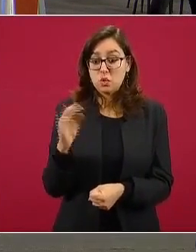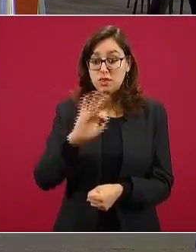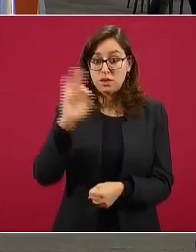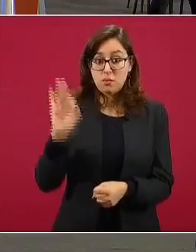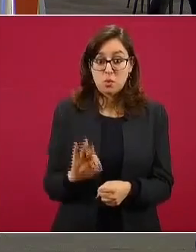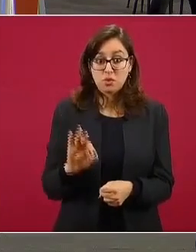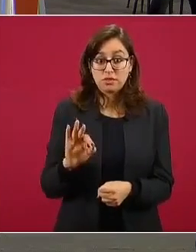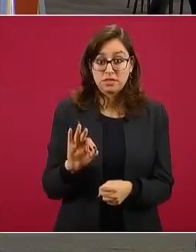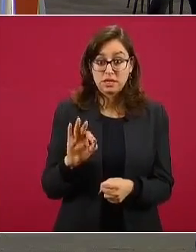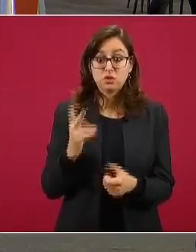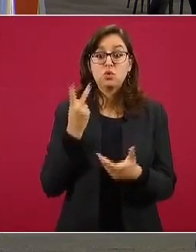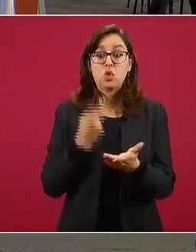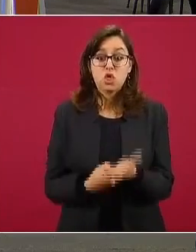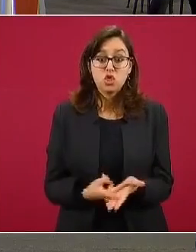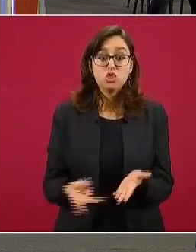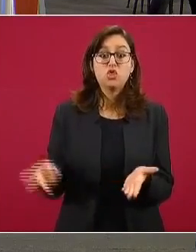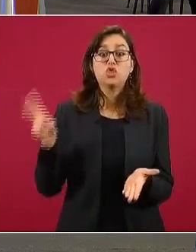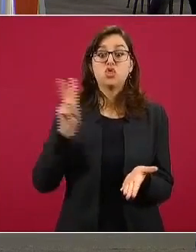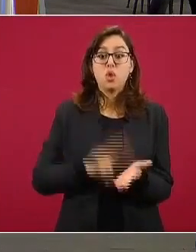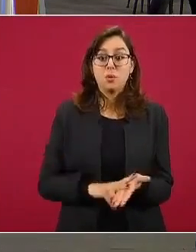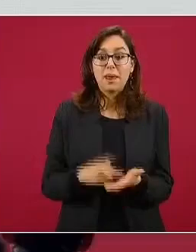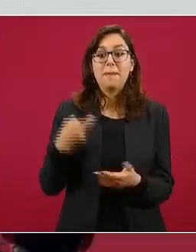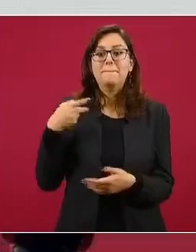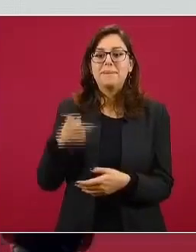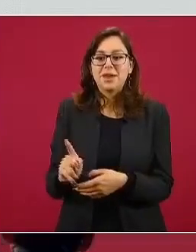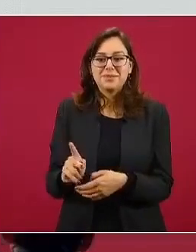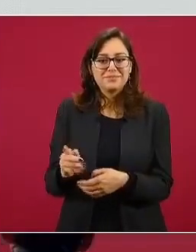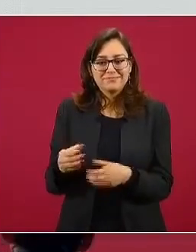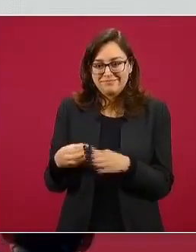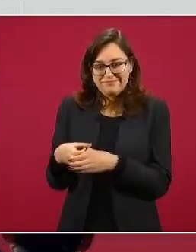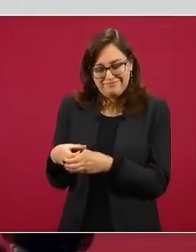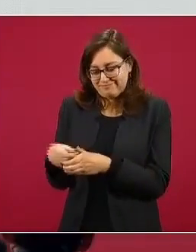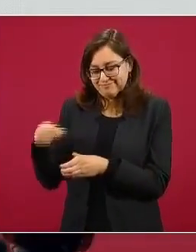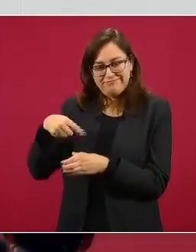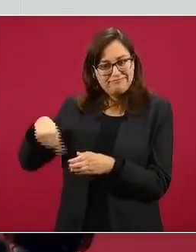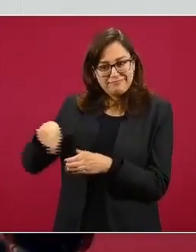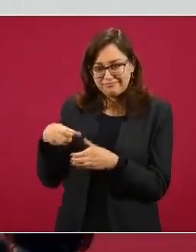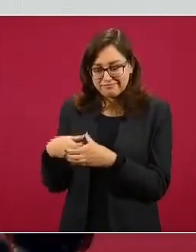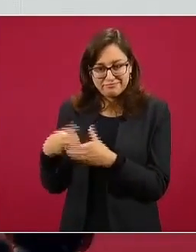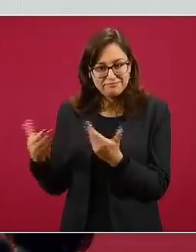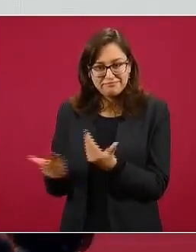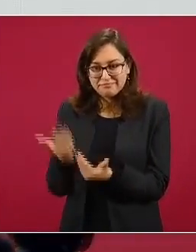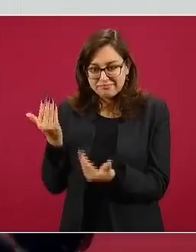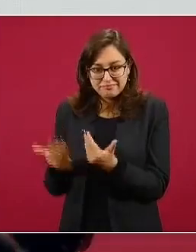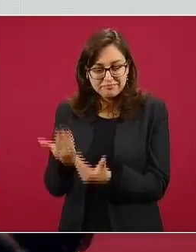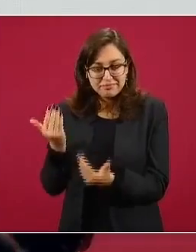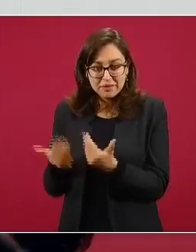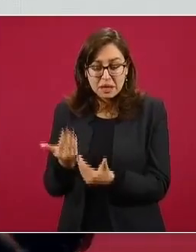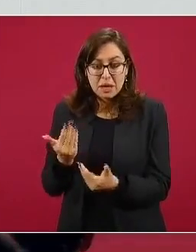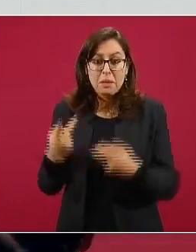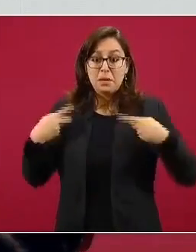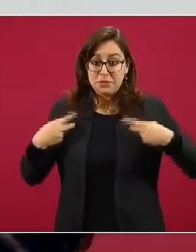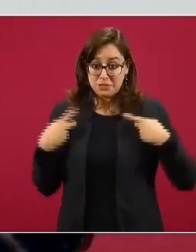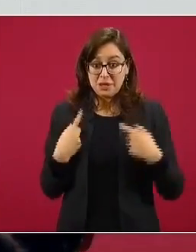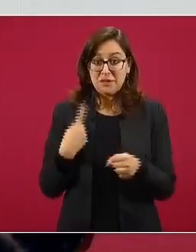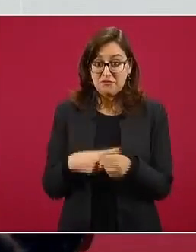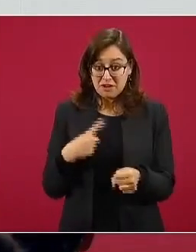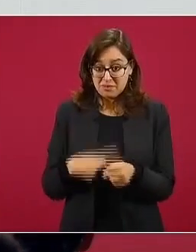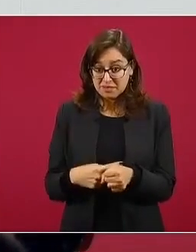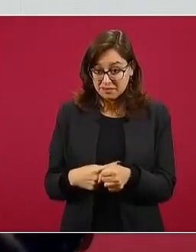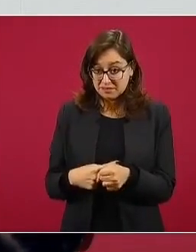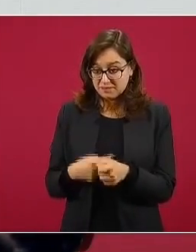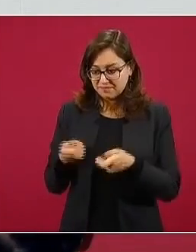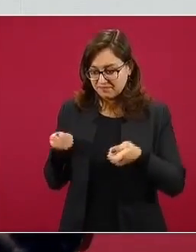ciento, es decir, una duplicación, pero de una cantidad mínima de casos. Es muy fácil cuando hay muy pocos casos que se lleguen a